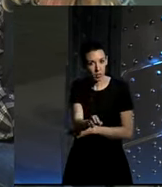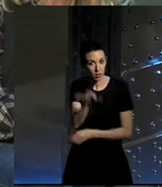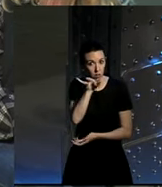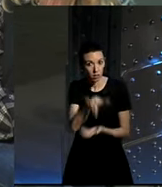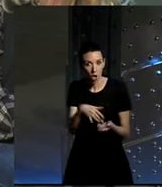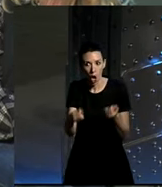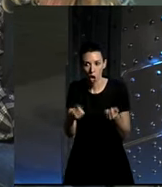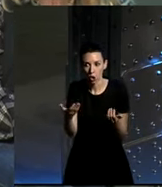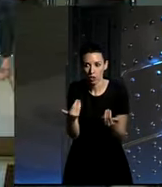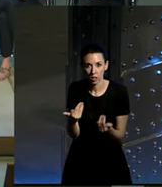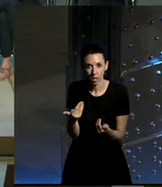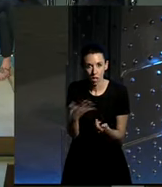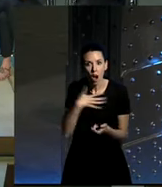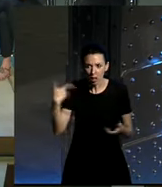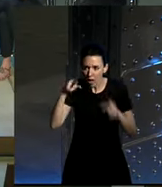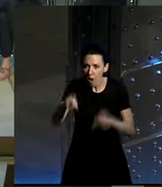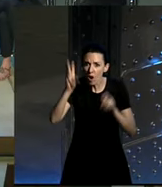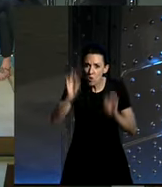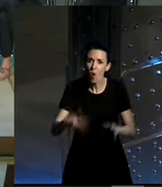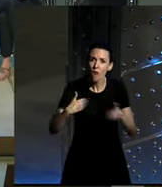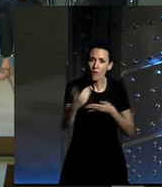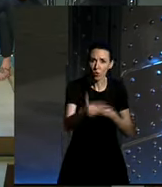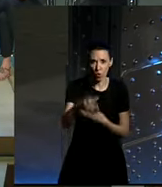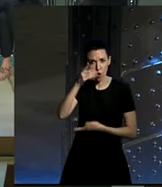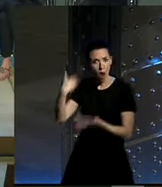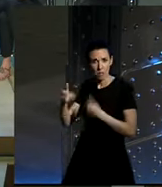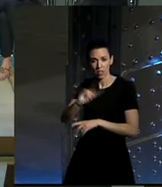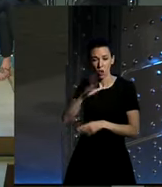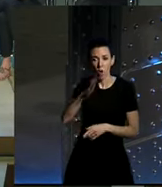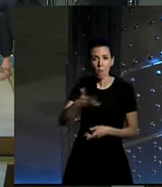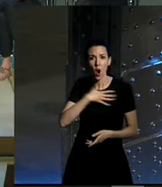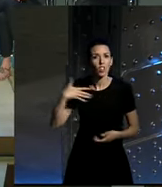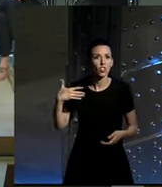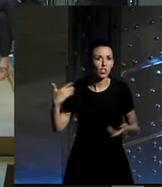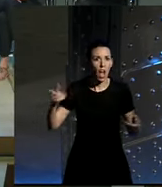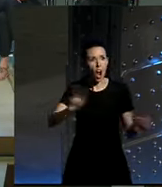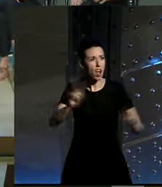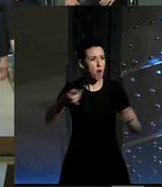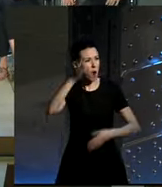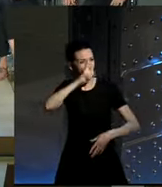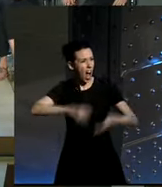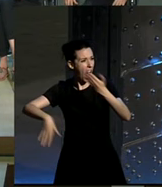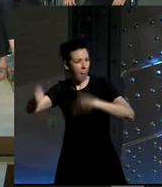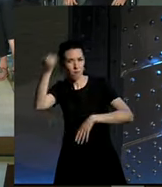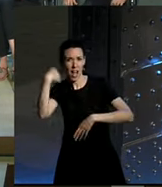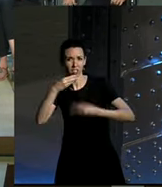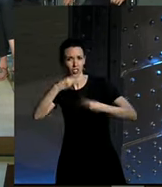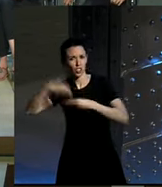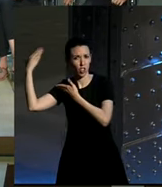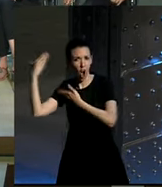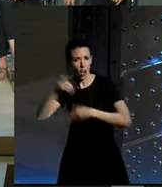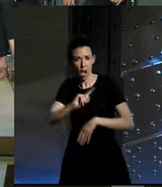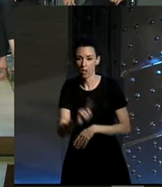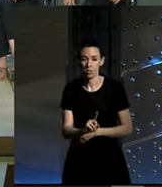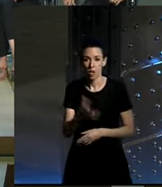había coches yo quiero que eso sea el futuro tú eres un reaccionario nos quieres llevar a las cabezas no pero fíjate si tú ves una serie de coches que